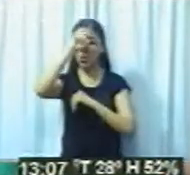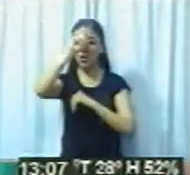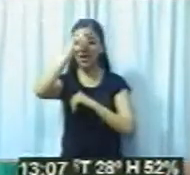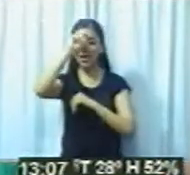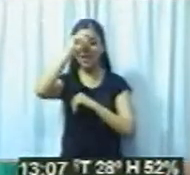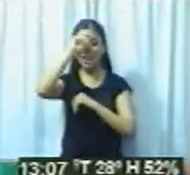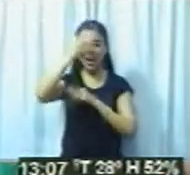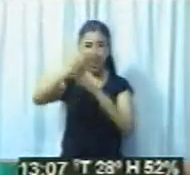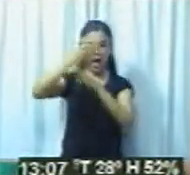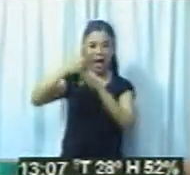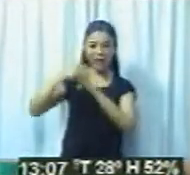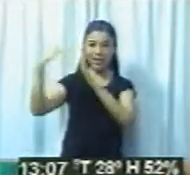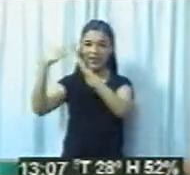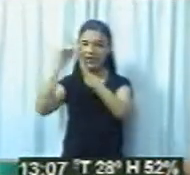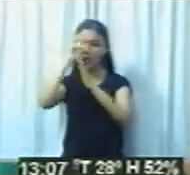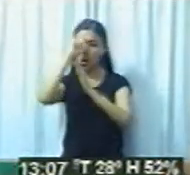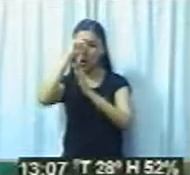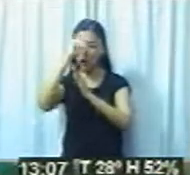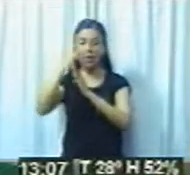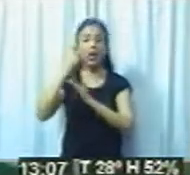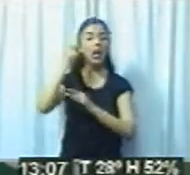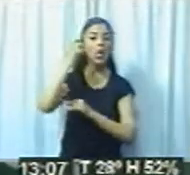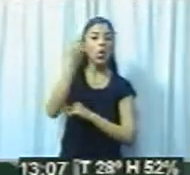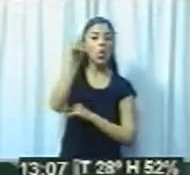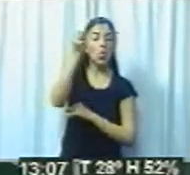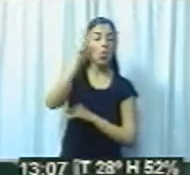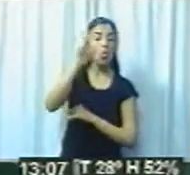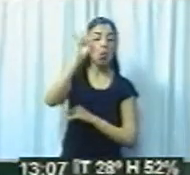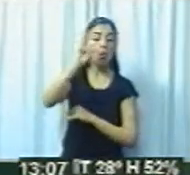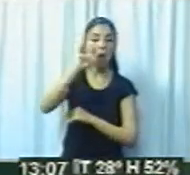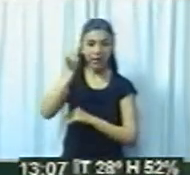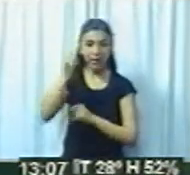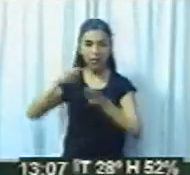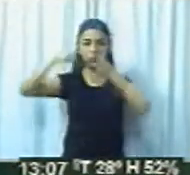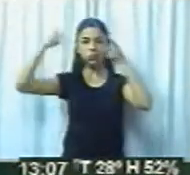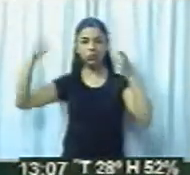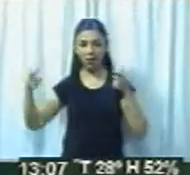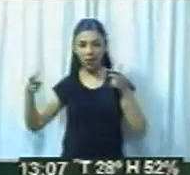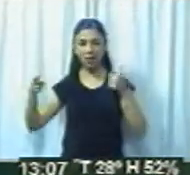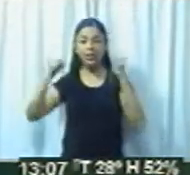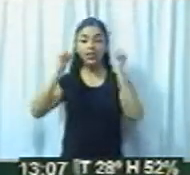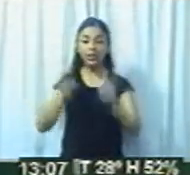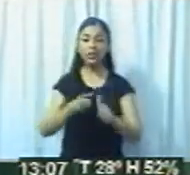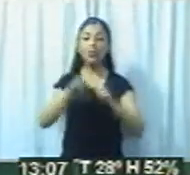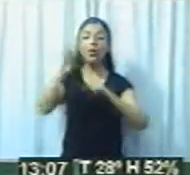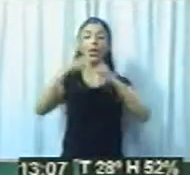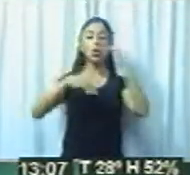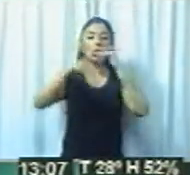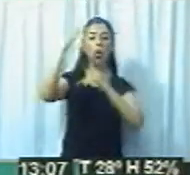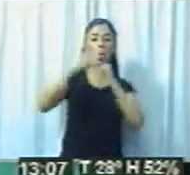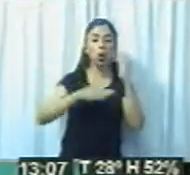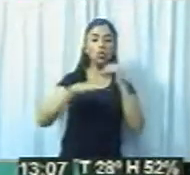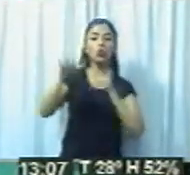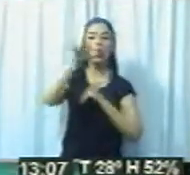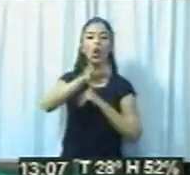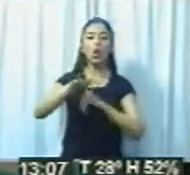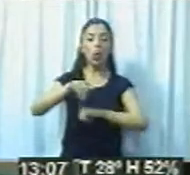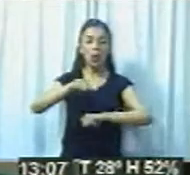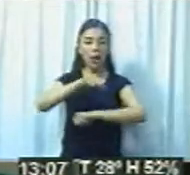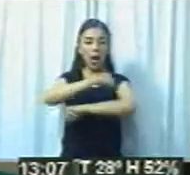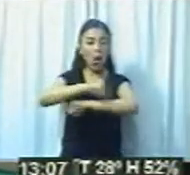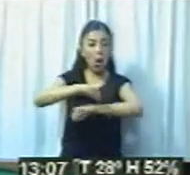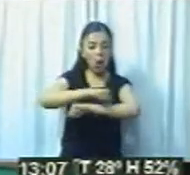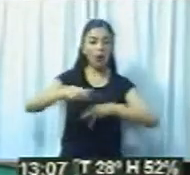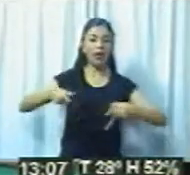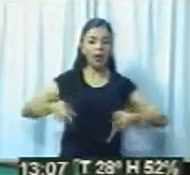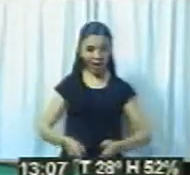se piensa y se anhela tener una sala de cirugía, entonces tratando de ir avanzando en esa temática y con